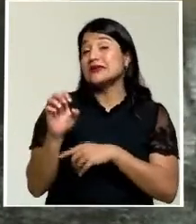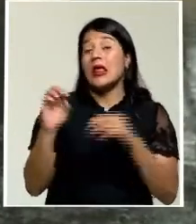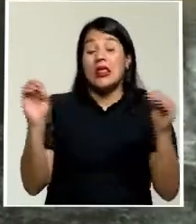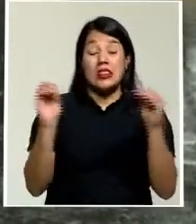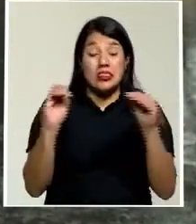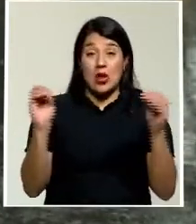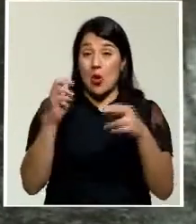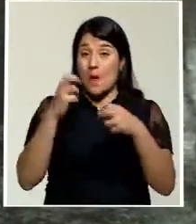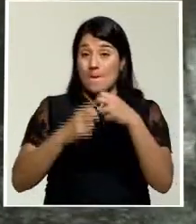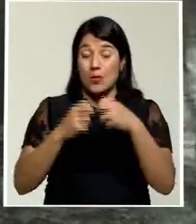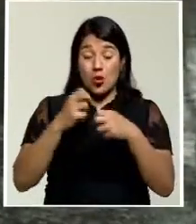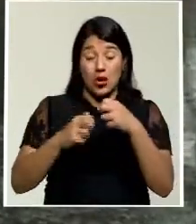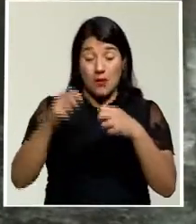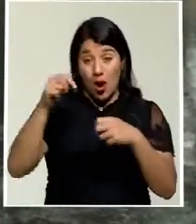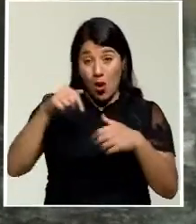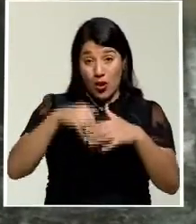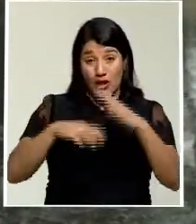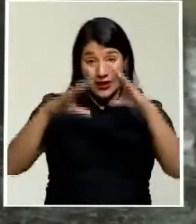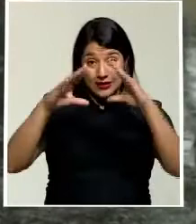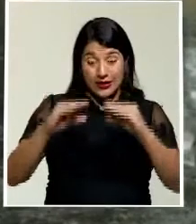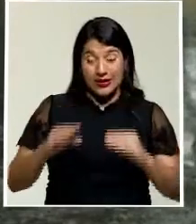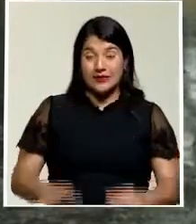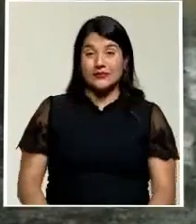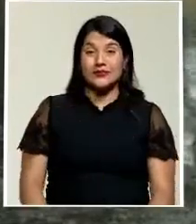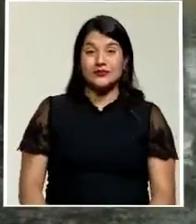incidentes durante la tarde de este miércoles.